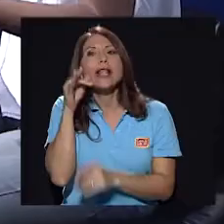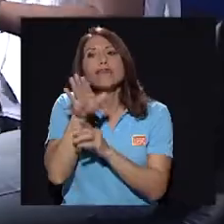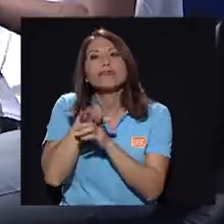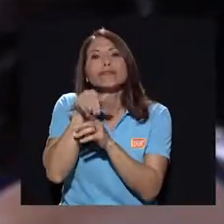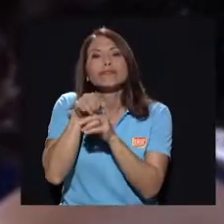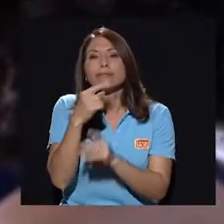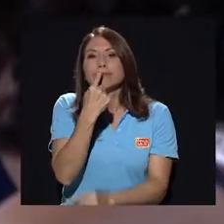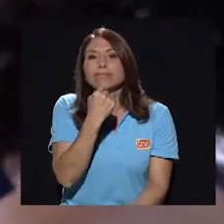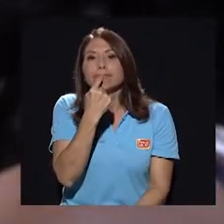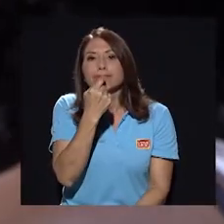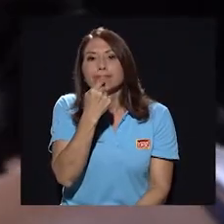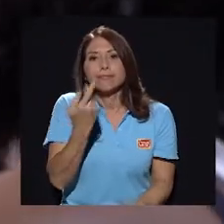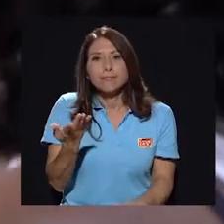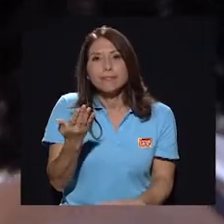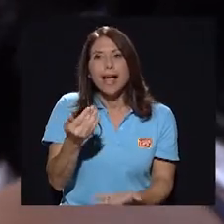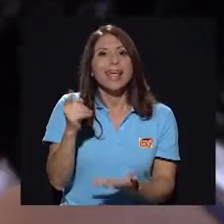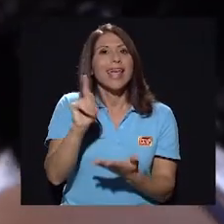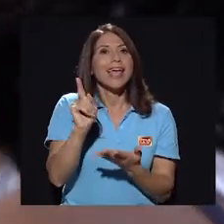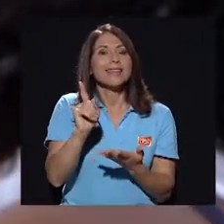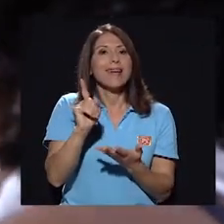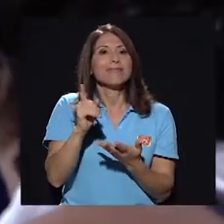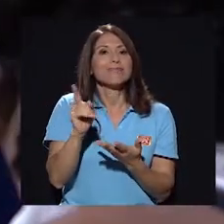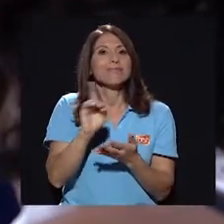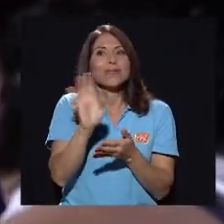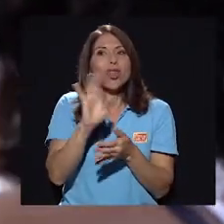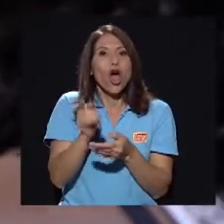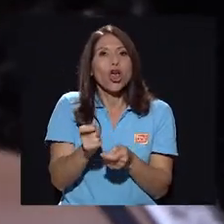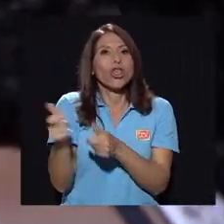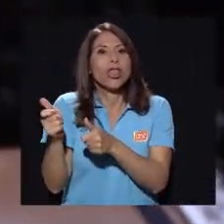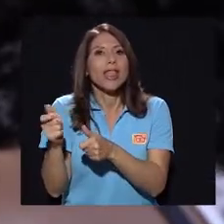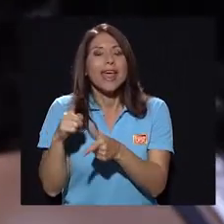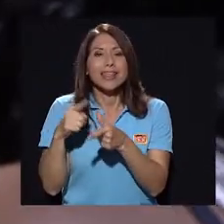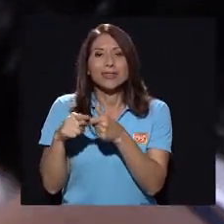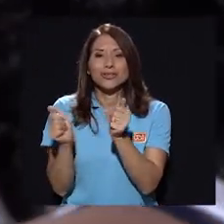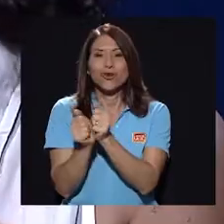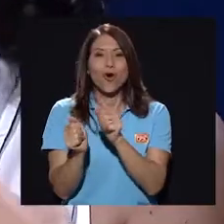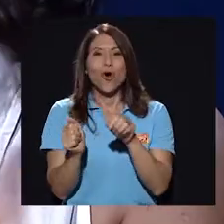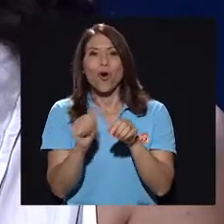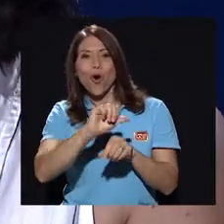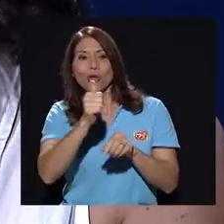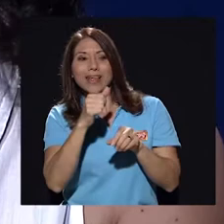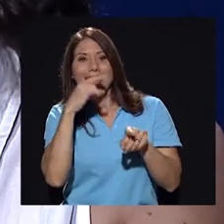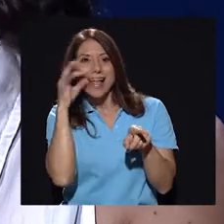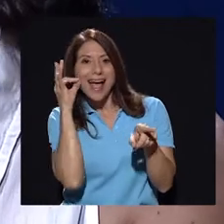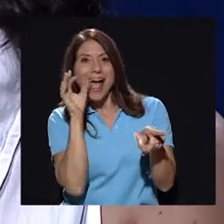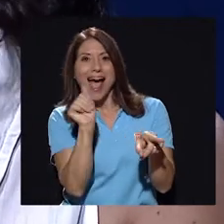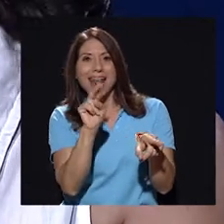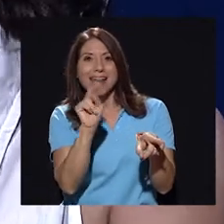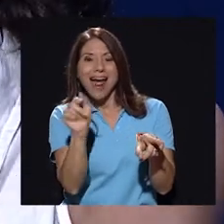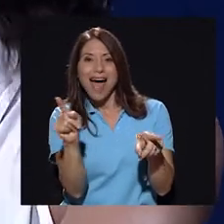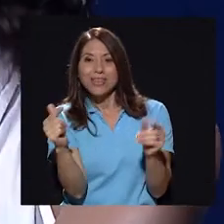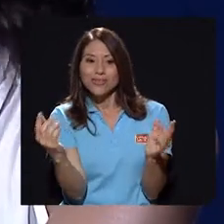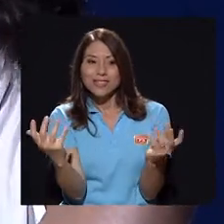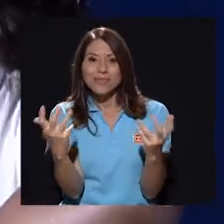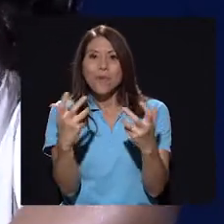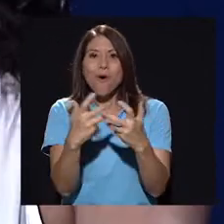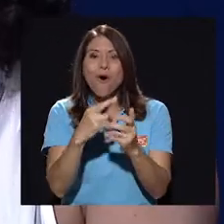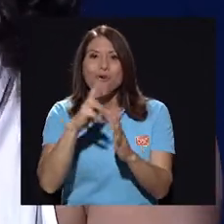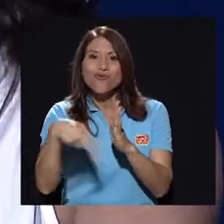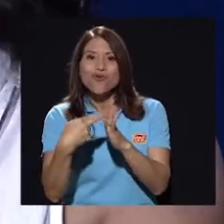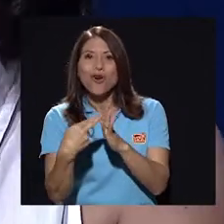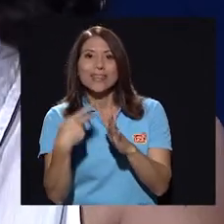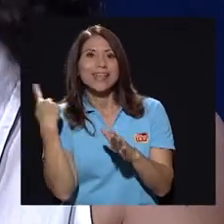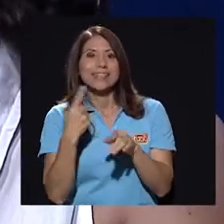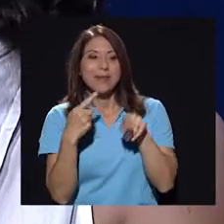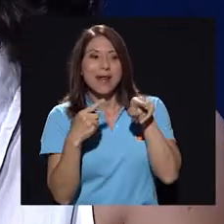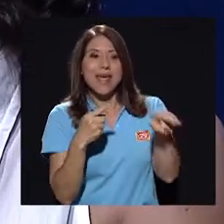chineada que no se le van a quitar por más que ella no quiera pertenecer ahí, entonces con Ana tiene un poco ese rol como de querer siempre que Ana